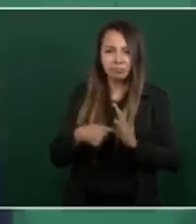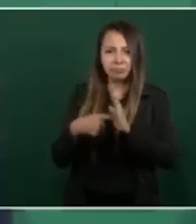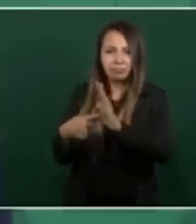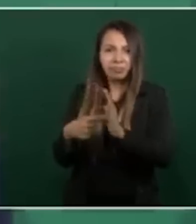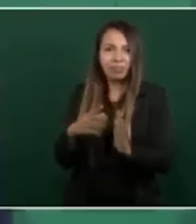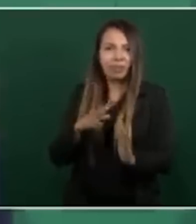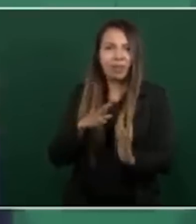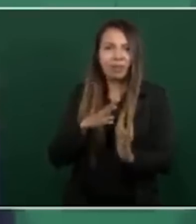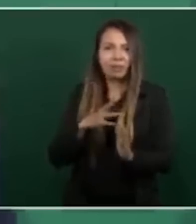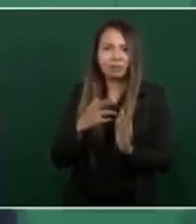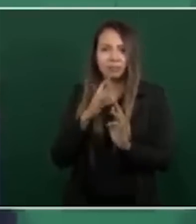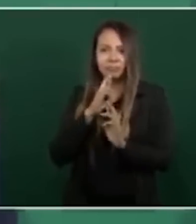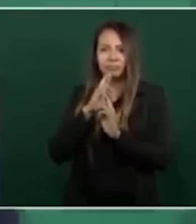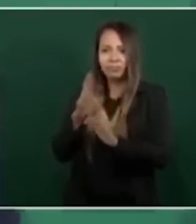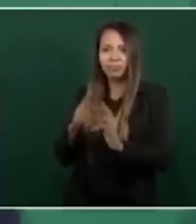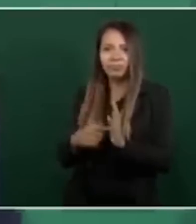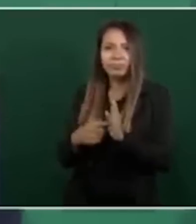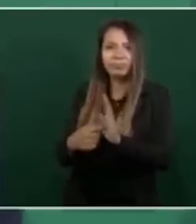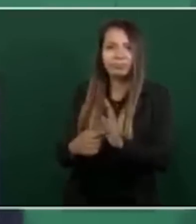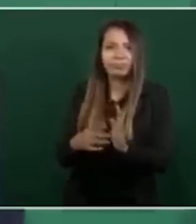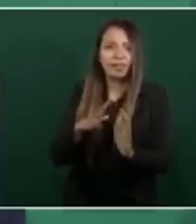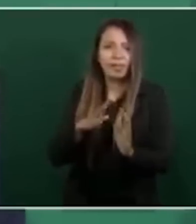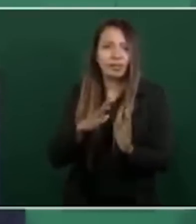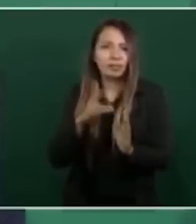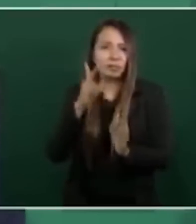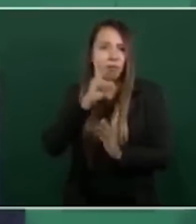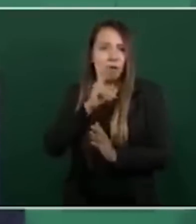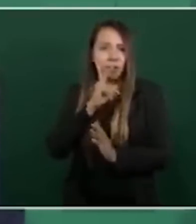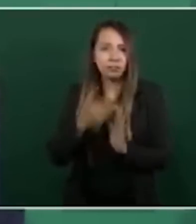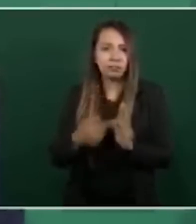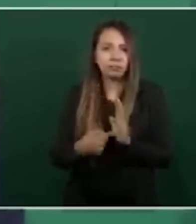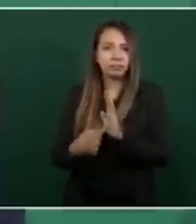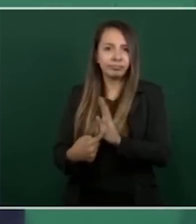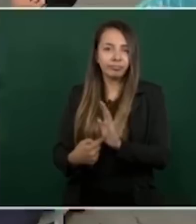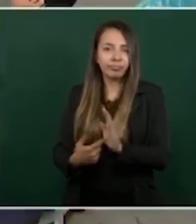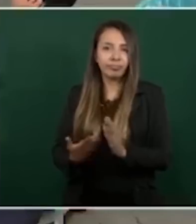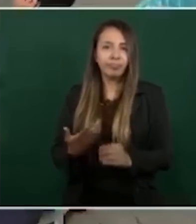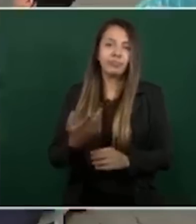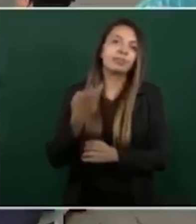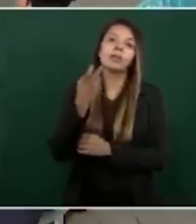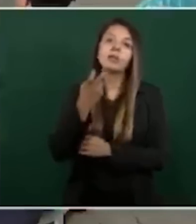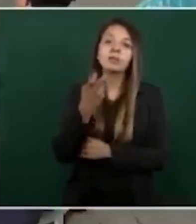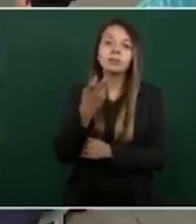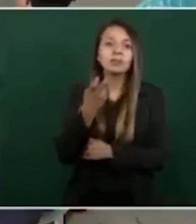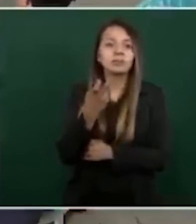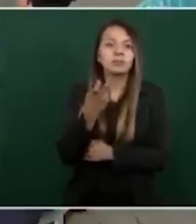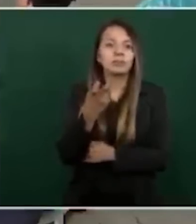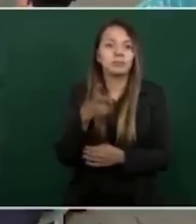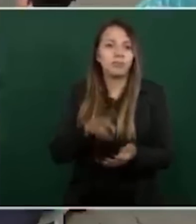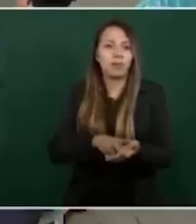porque eso es lo que cuenta.